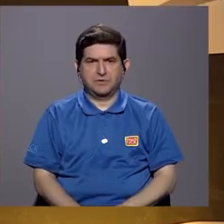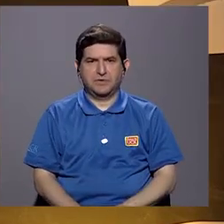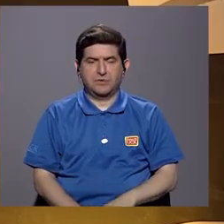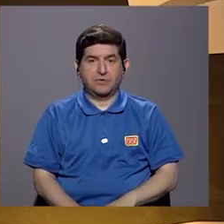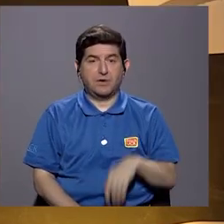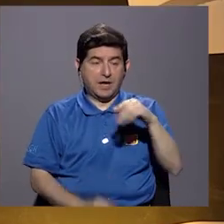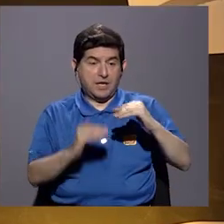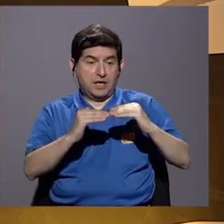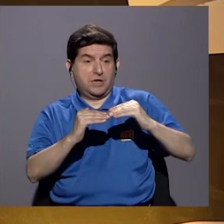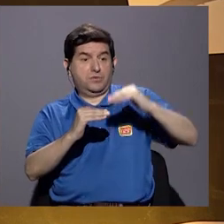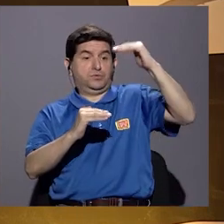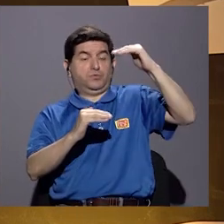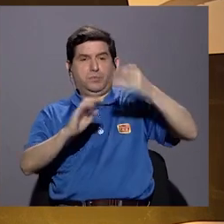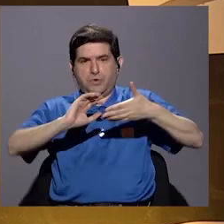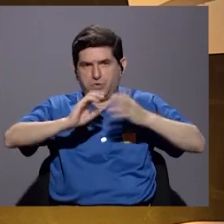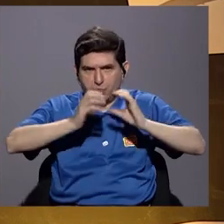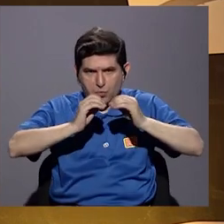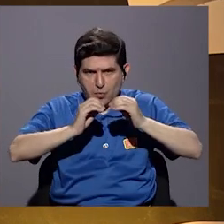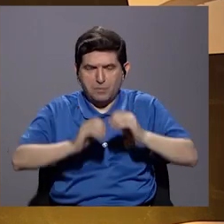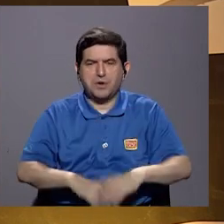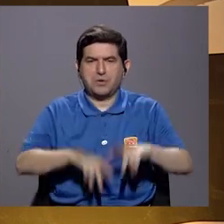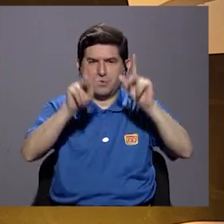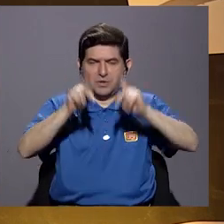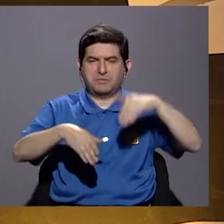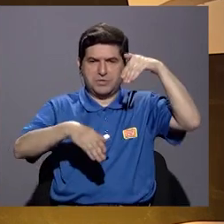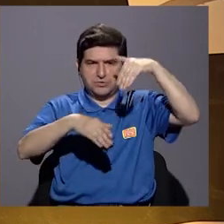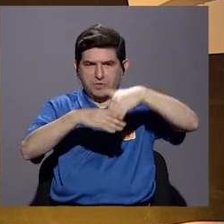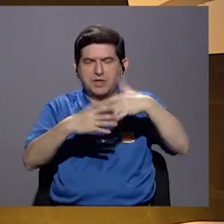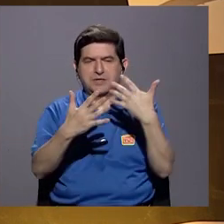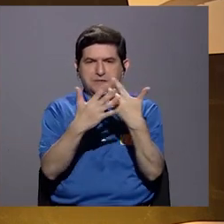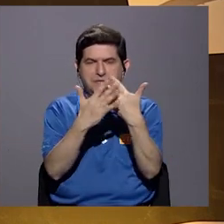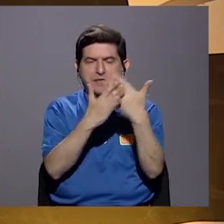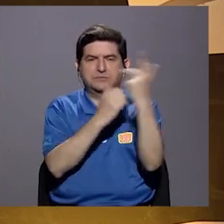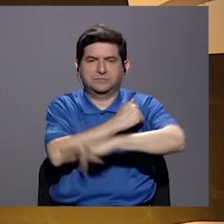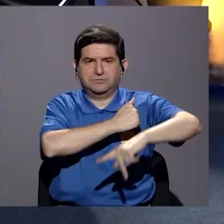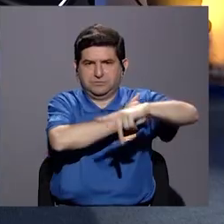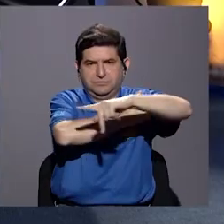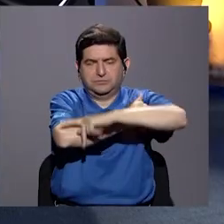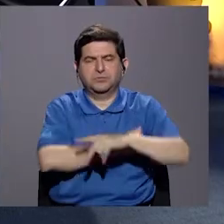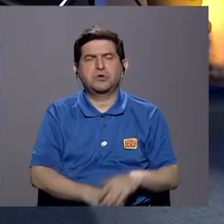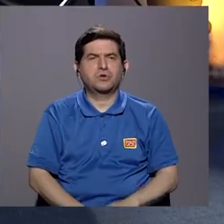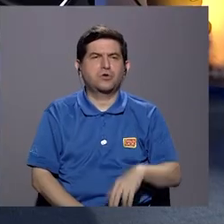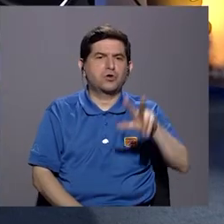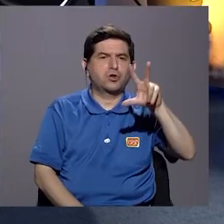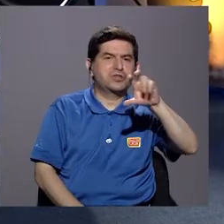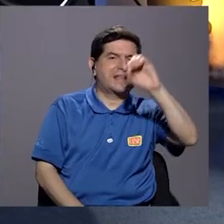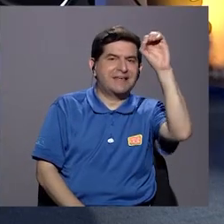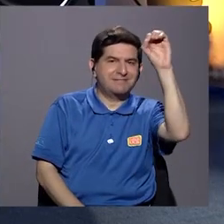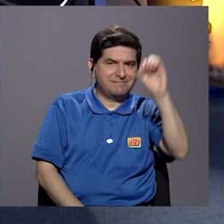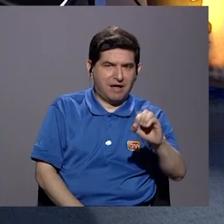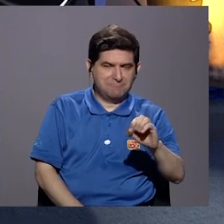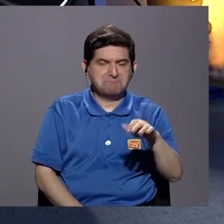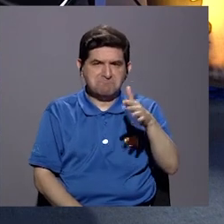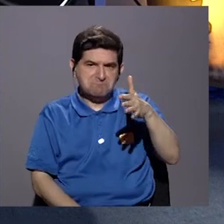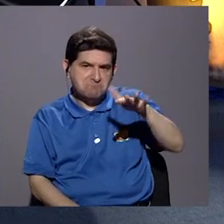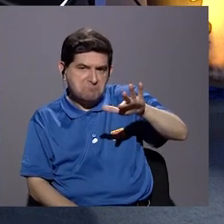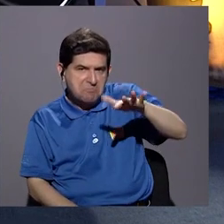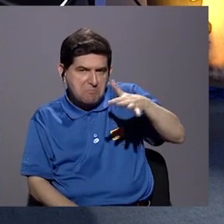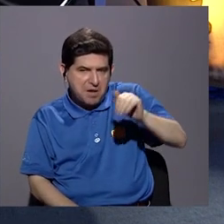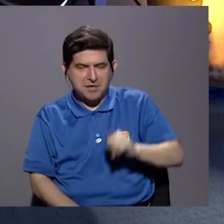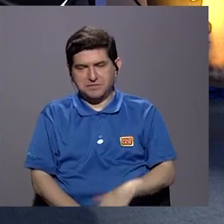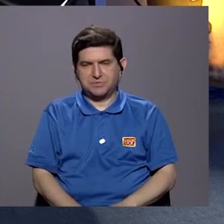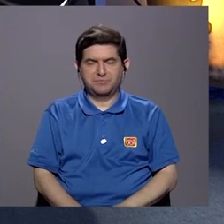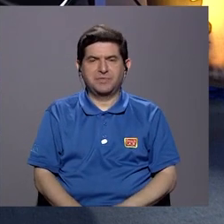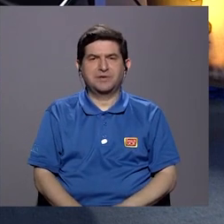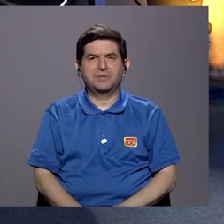superávit que hay de población penal en nuestro país es de un 30%. Más o menos